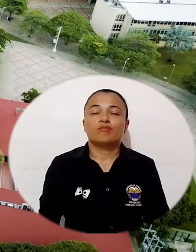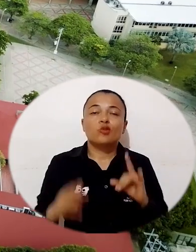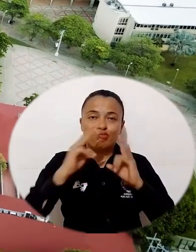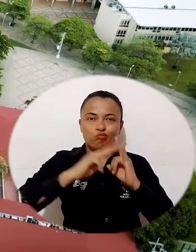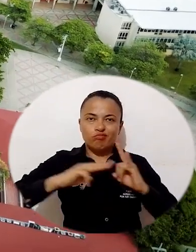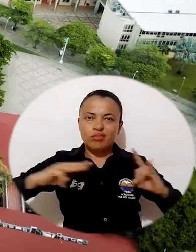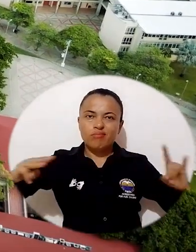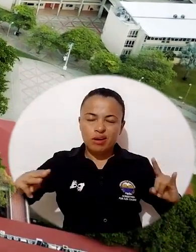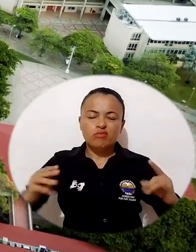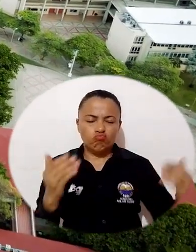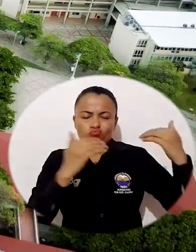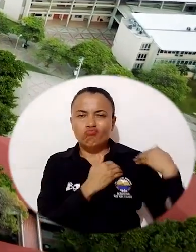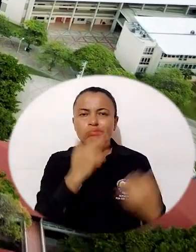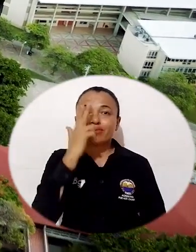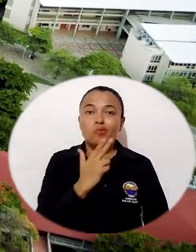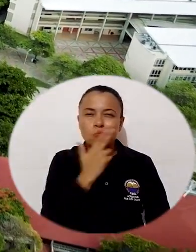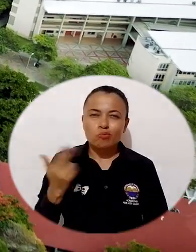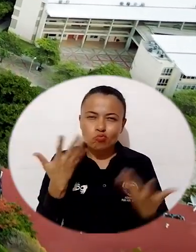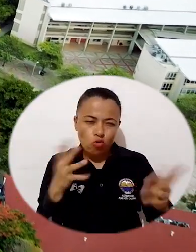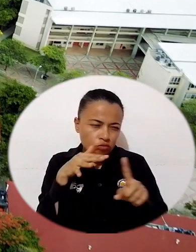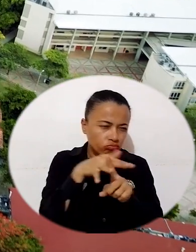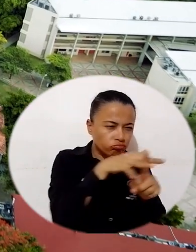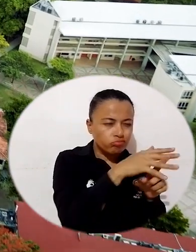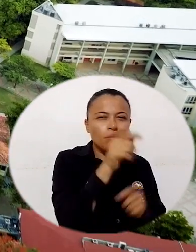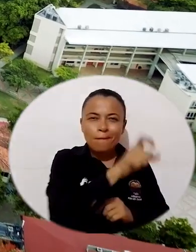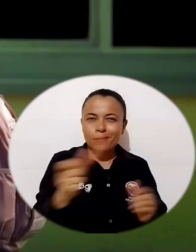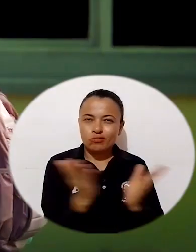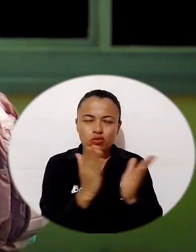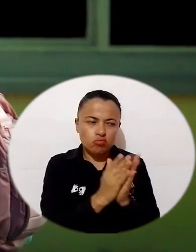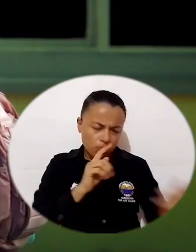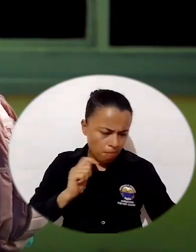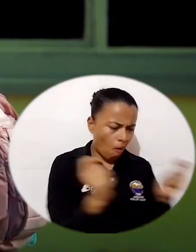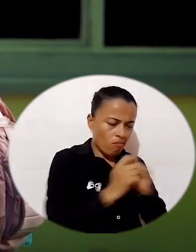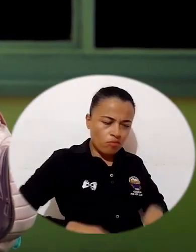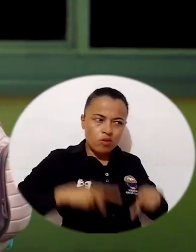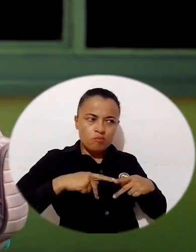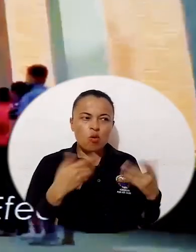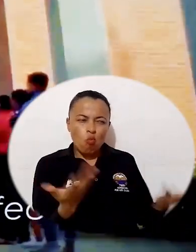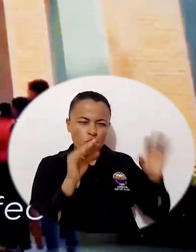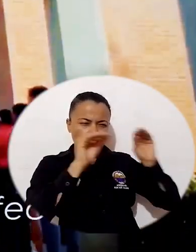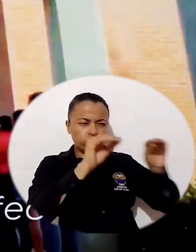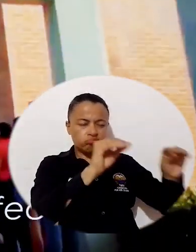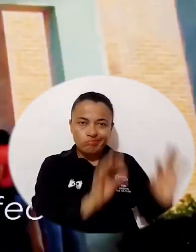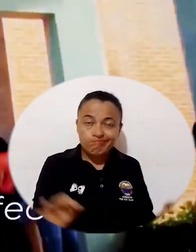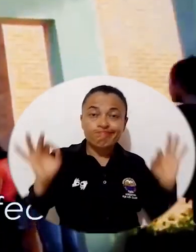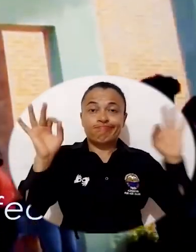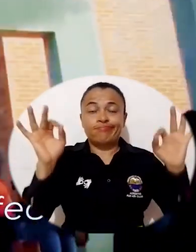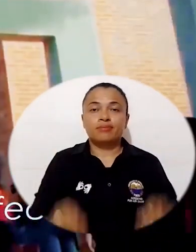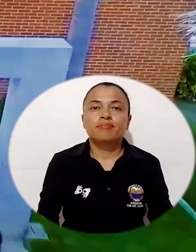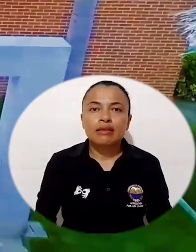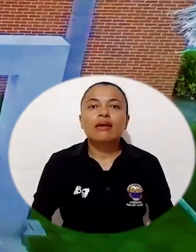La Universidad del Magdalena asume el compromiso de transformar la vida de los estudiantes con educación de alta calidad.